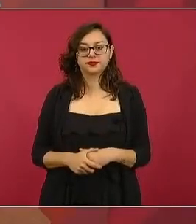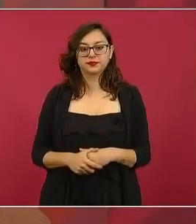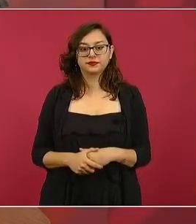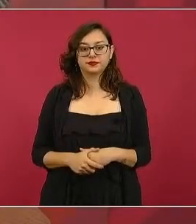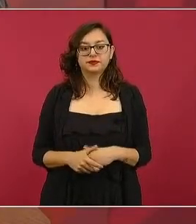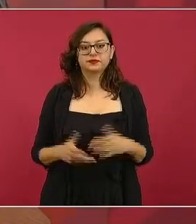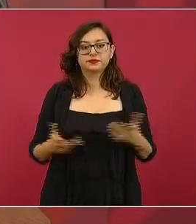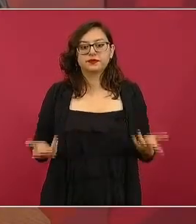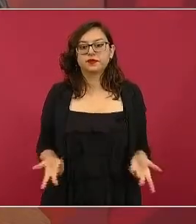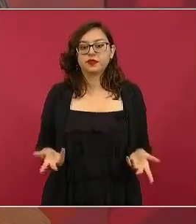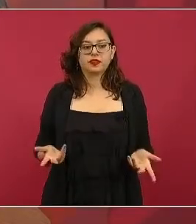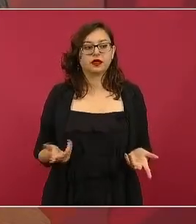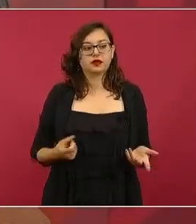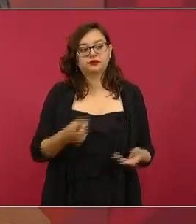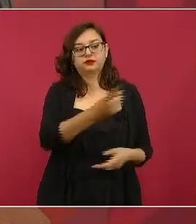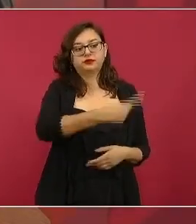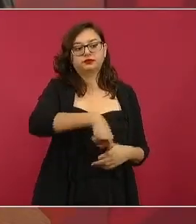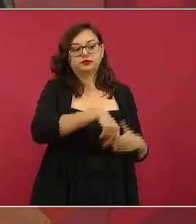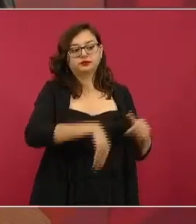así por casualidad